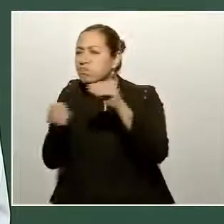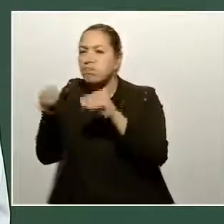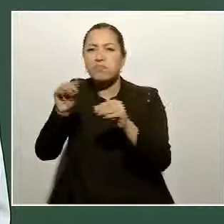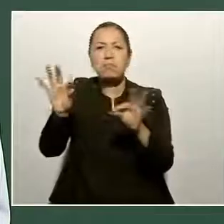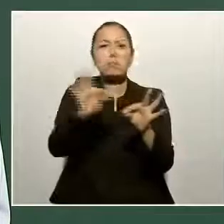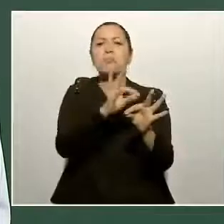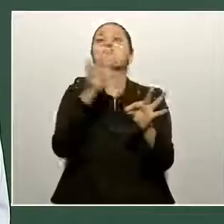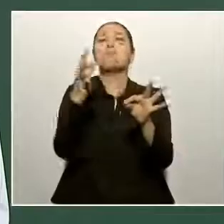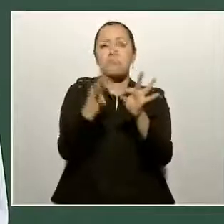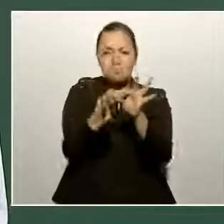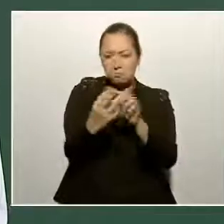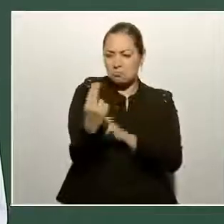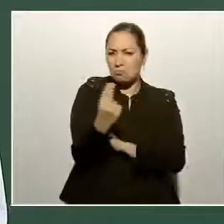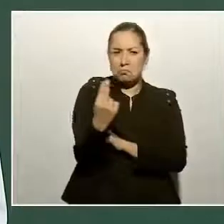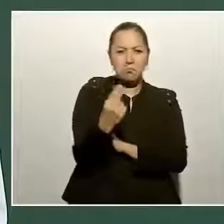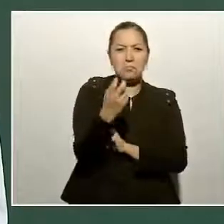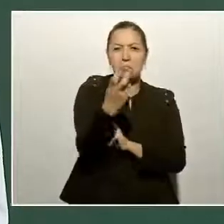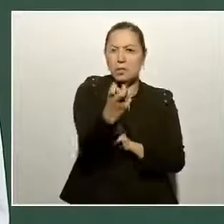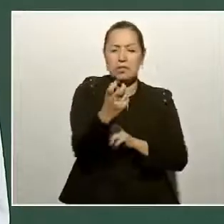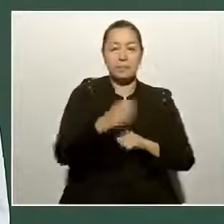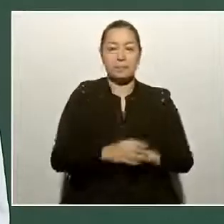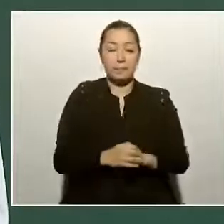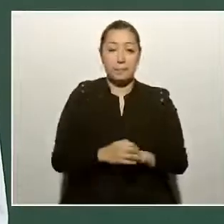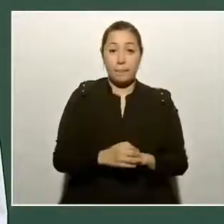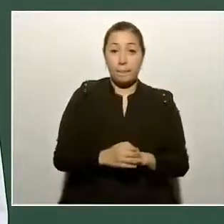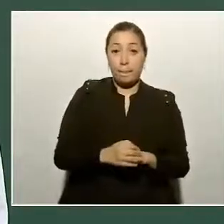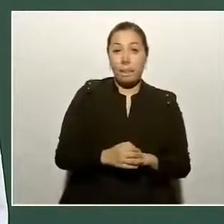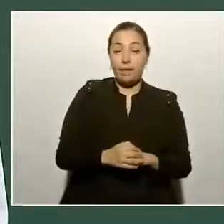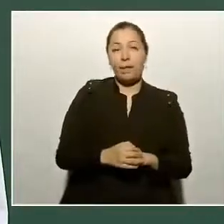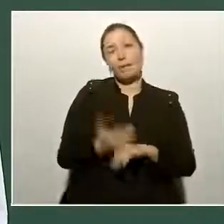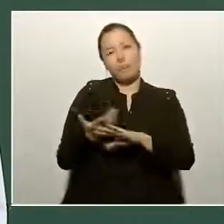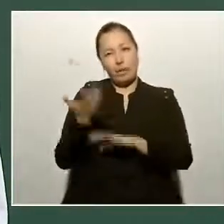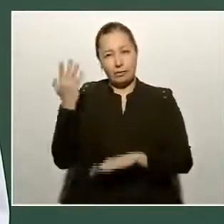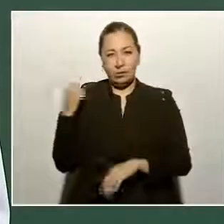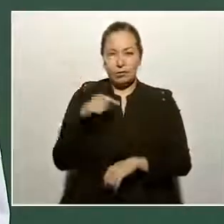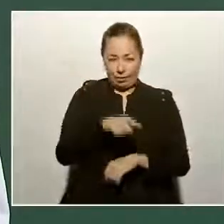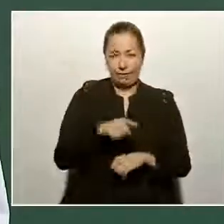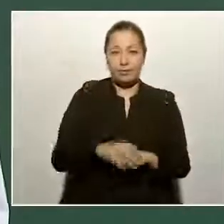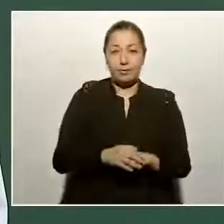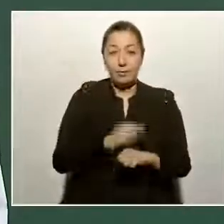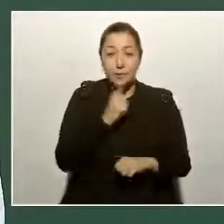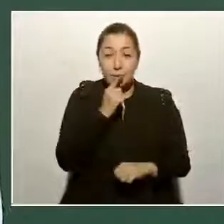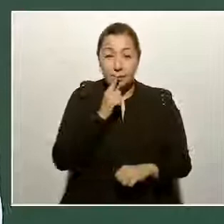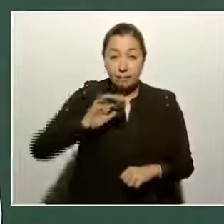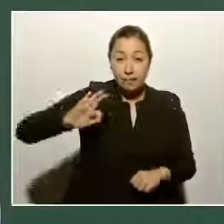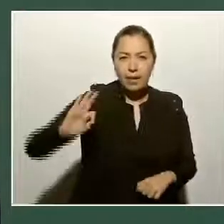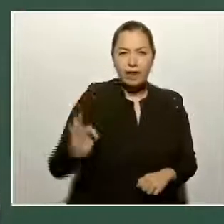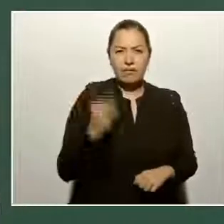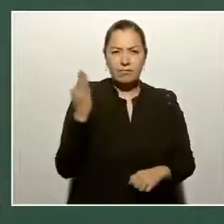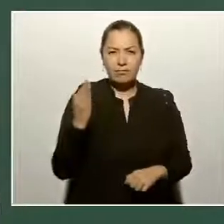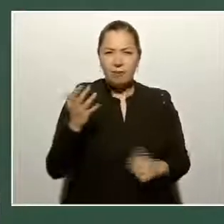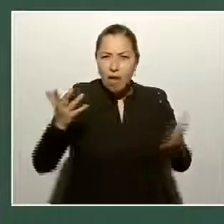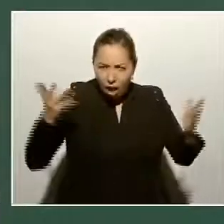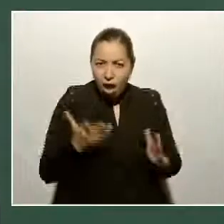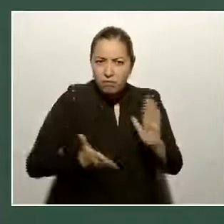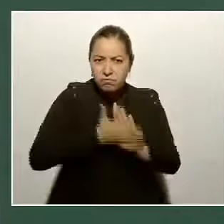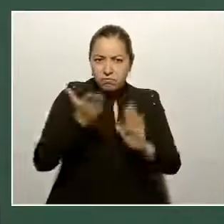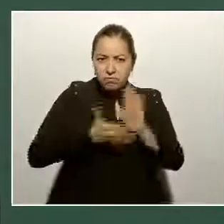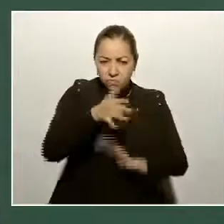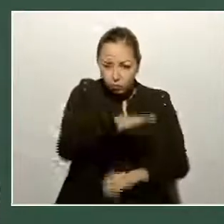En el tiempo que estuvo la Policía Federal, nunca se construyeron cuarteles.